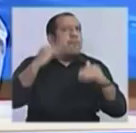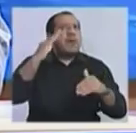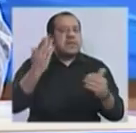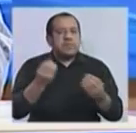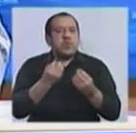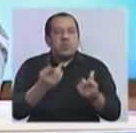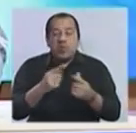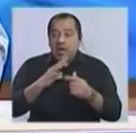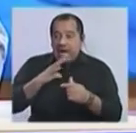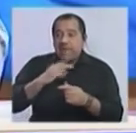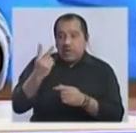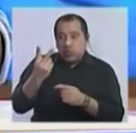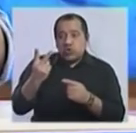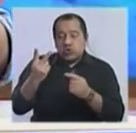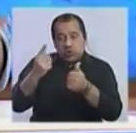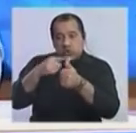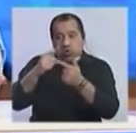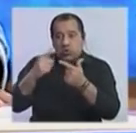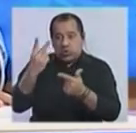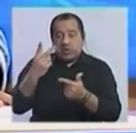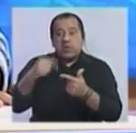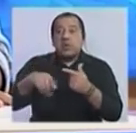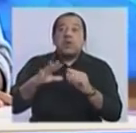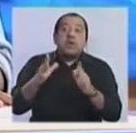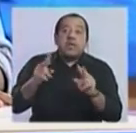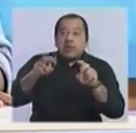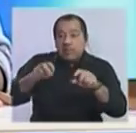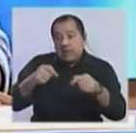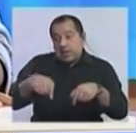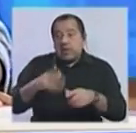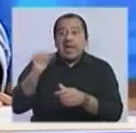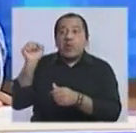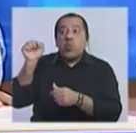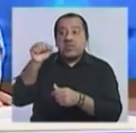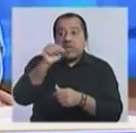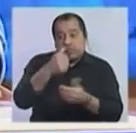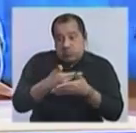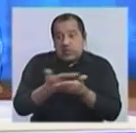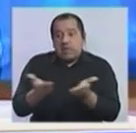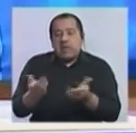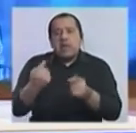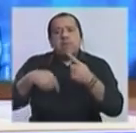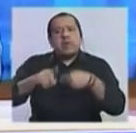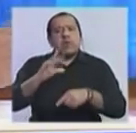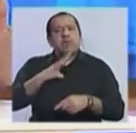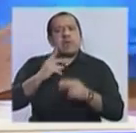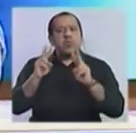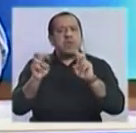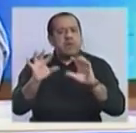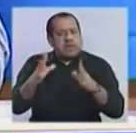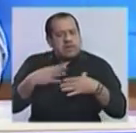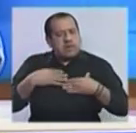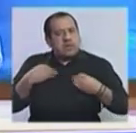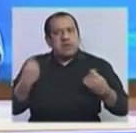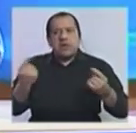dos cosas. Primero, que un poco este era el escenario que daban las encuestas. Exacto. Pero había como una cuestión de que, bueno, en elecciones